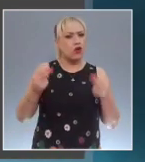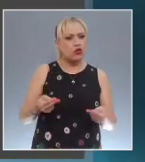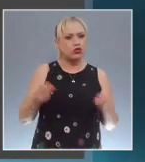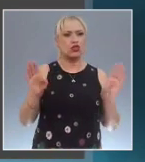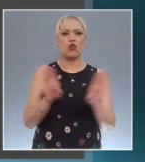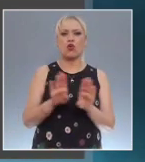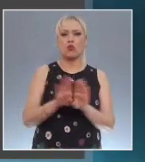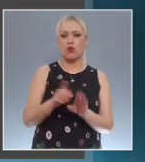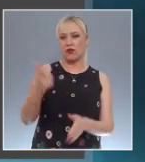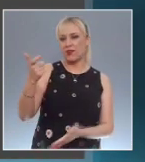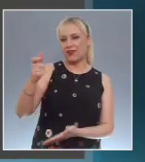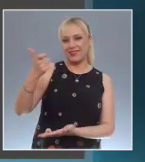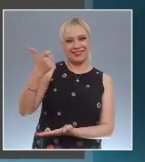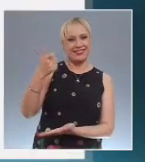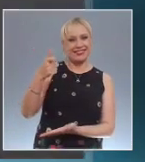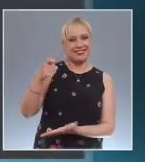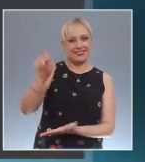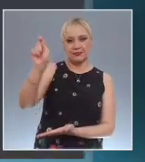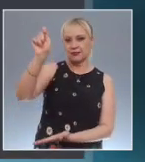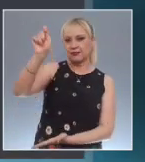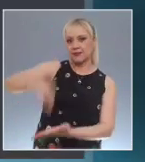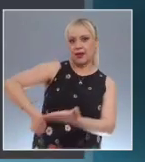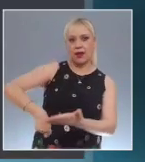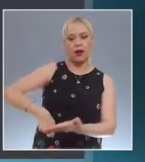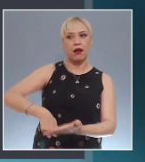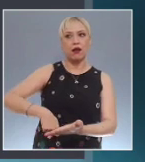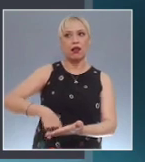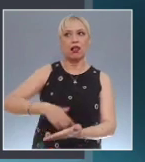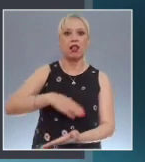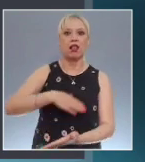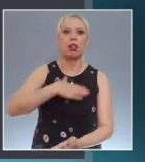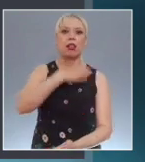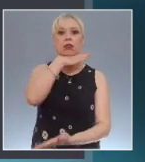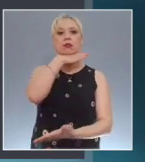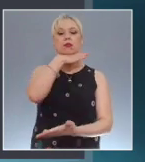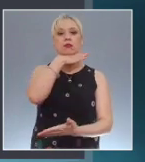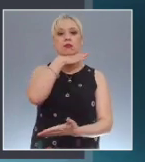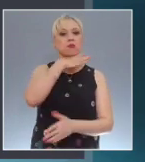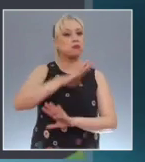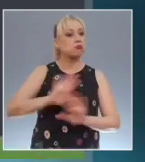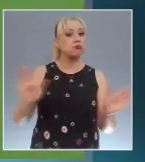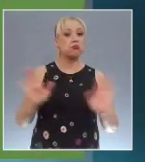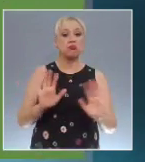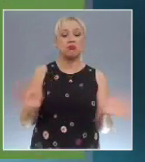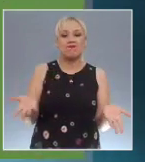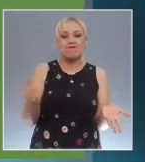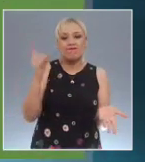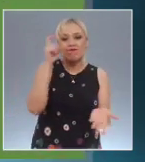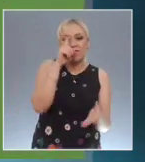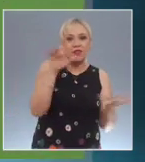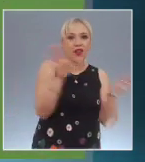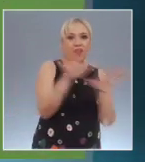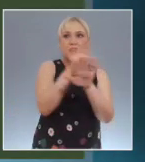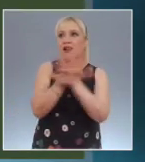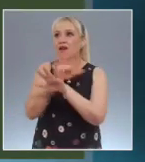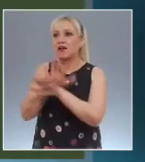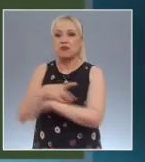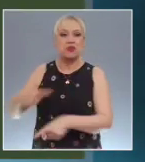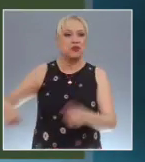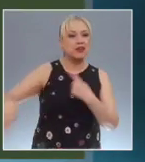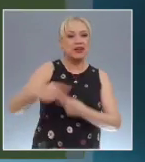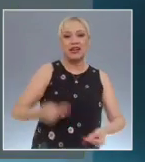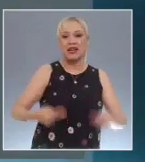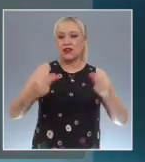se estancó en el país ante la falta de competencia y cambios estructurales, mientras que en México la penetración ha llegado a